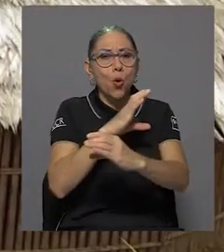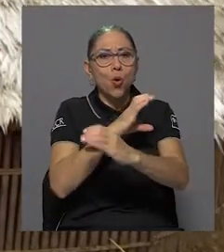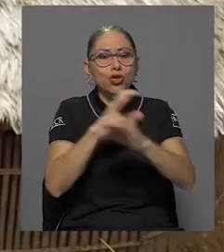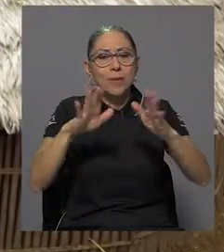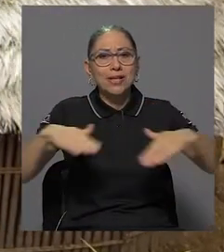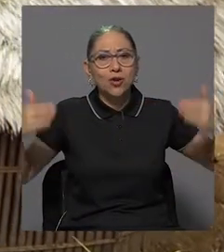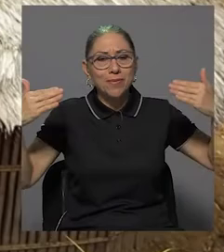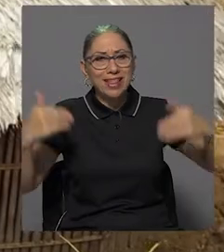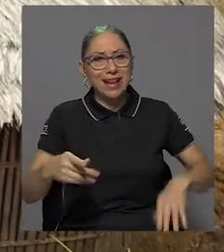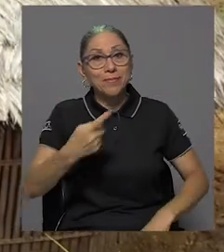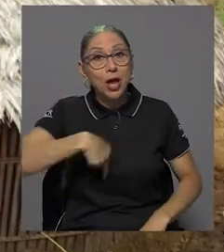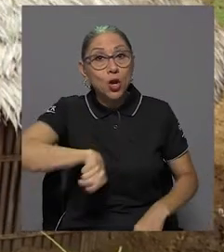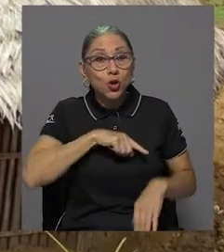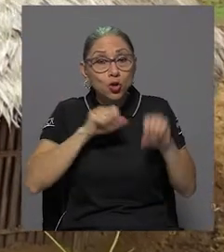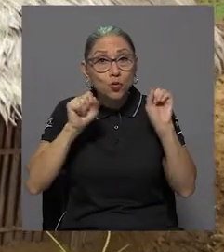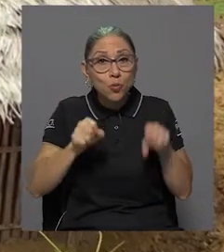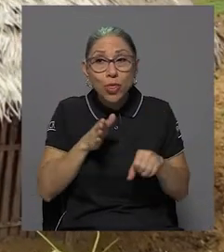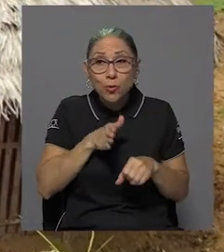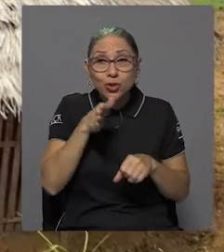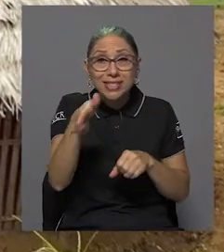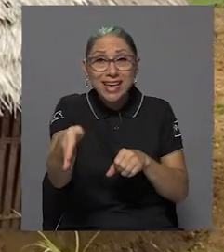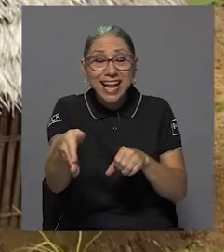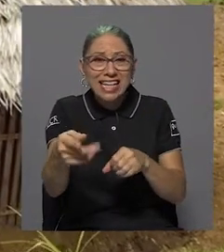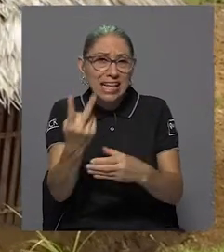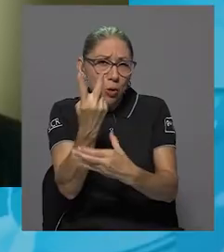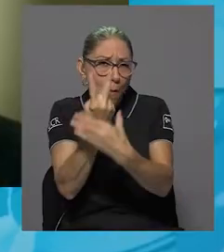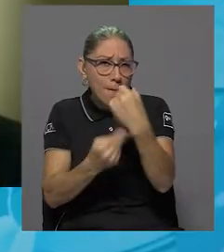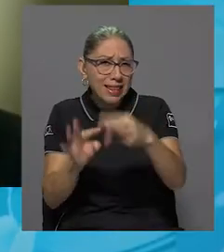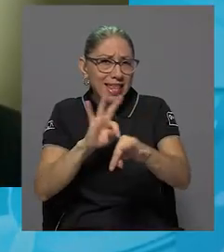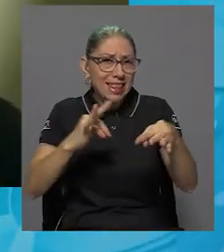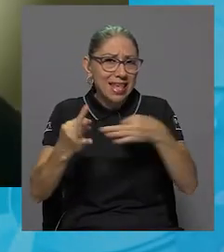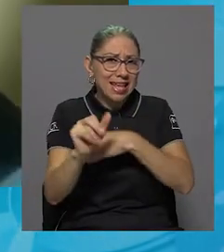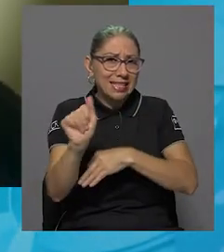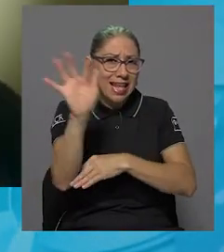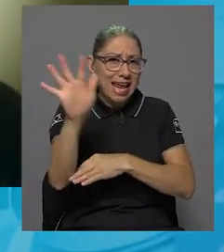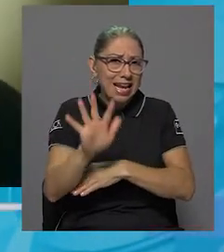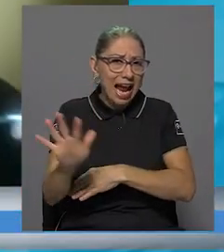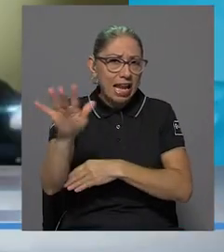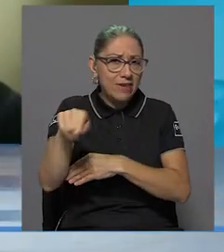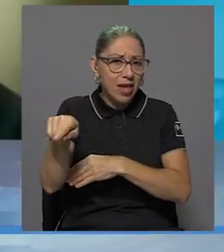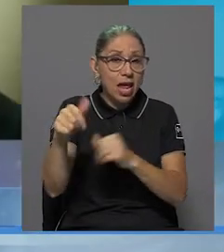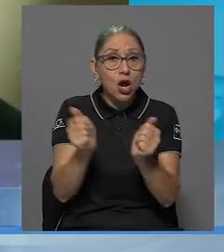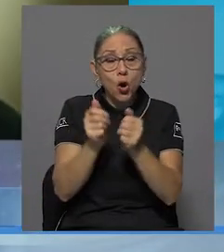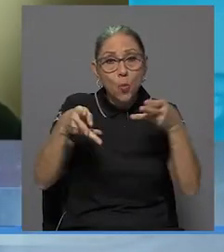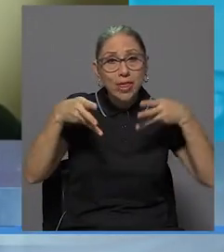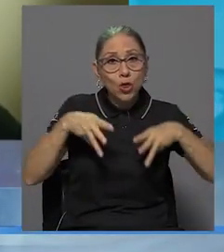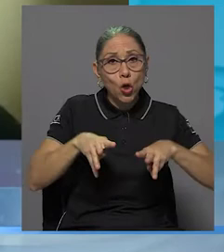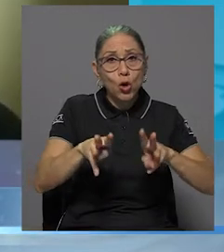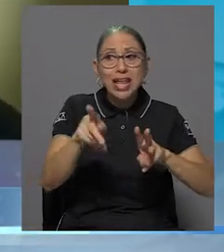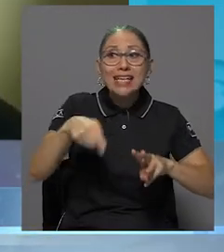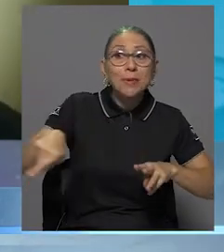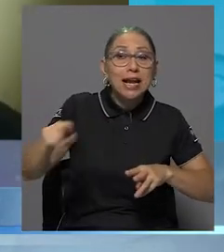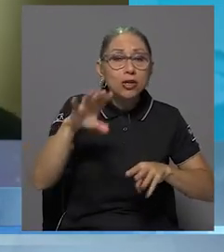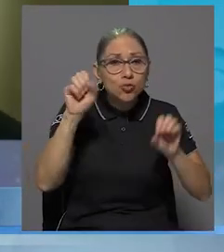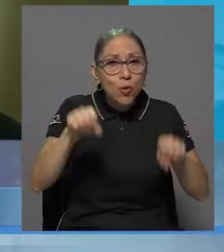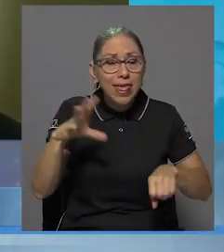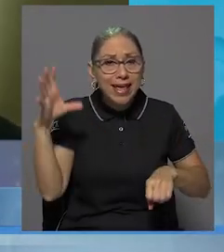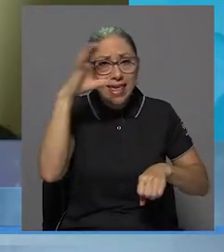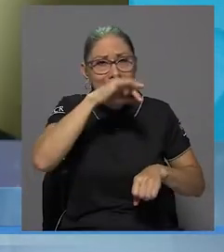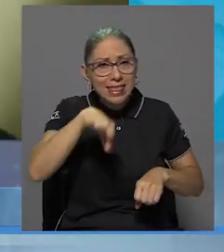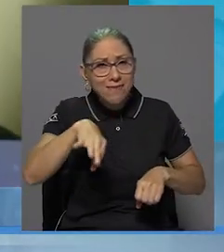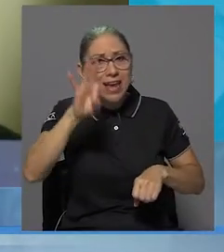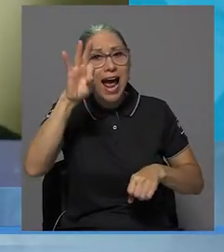Pudimos ir a hacer un par de talleres en el Caribe con metodologías que permitieran a ellos identificar, validar,